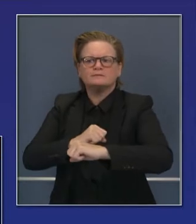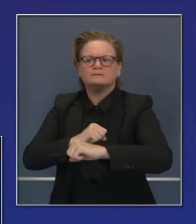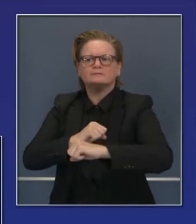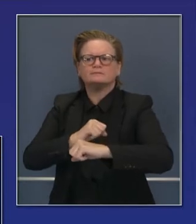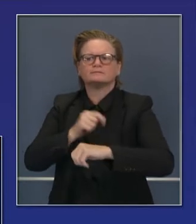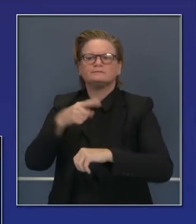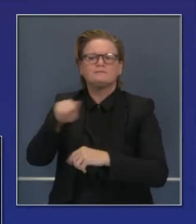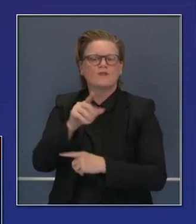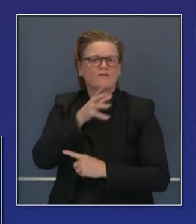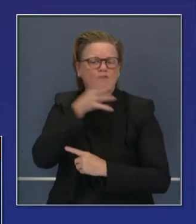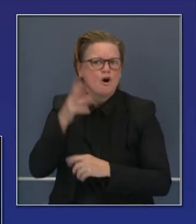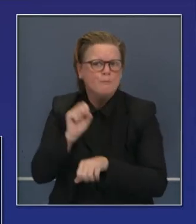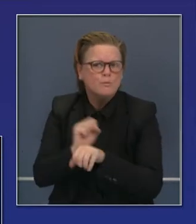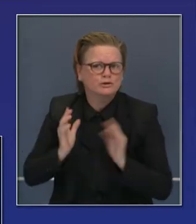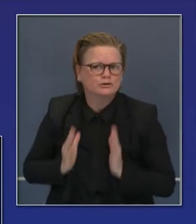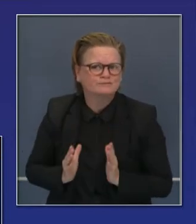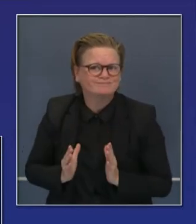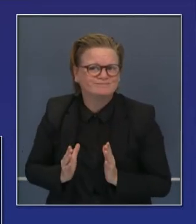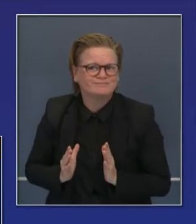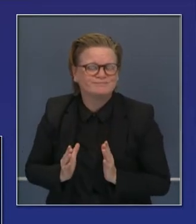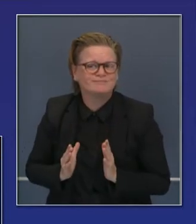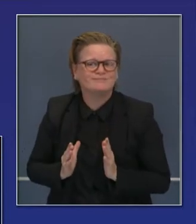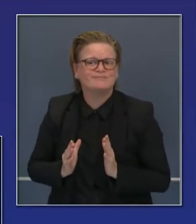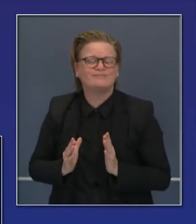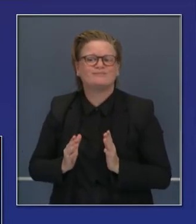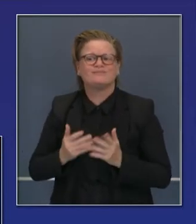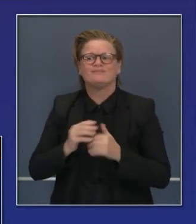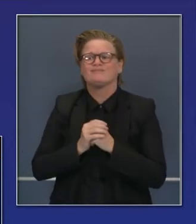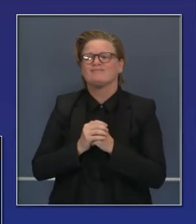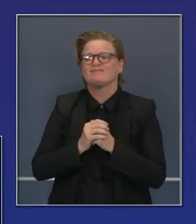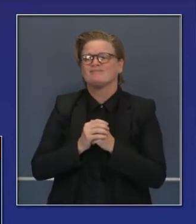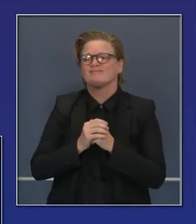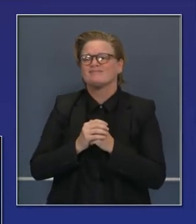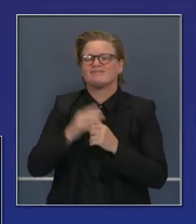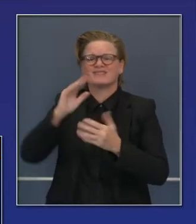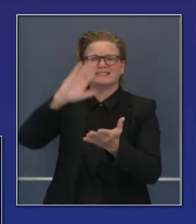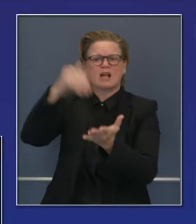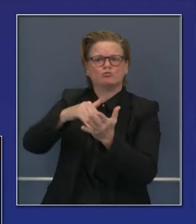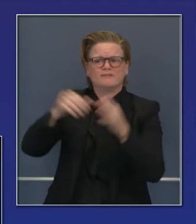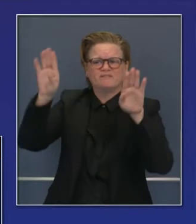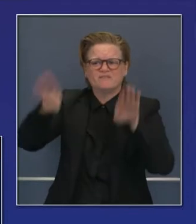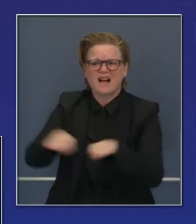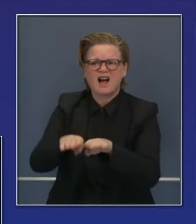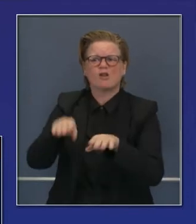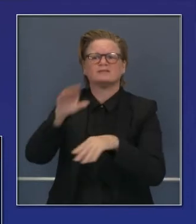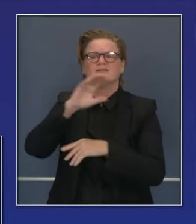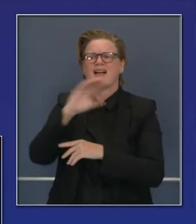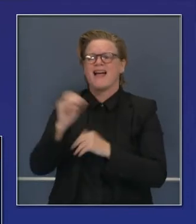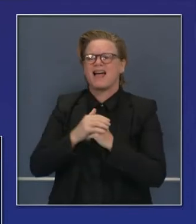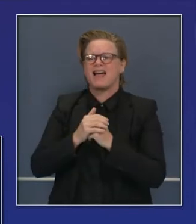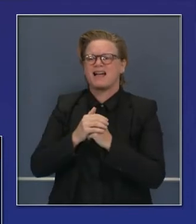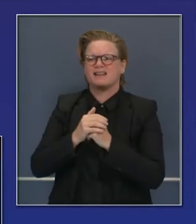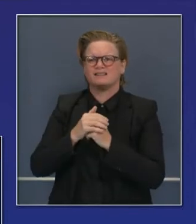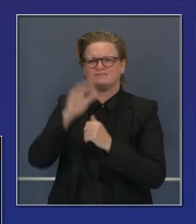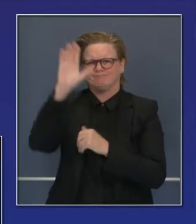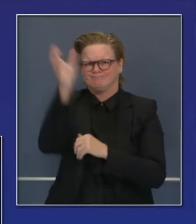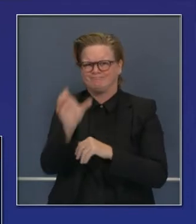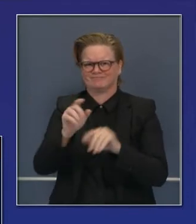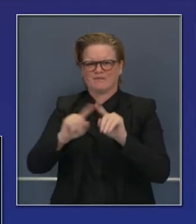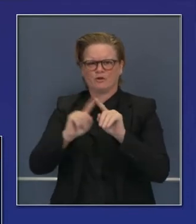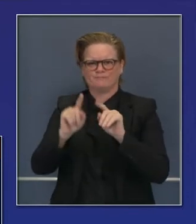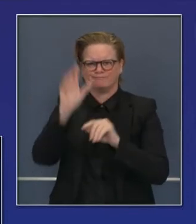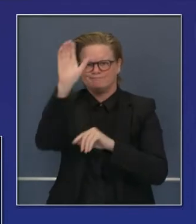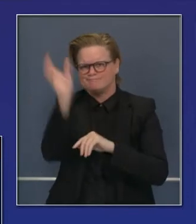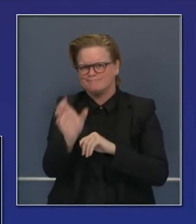agrícolas, hablando de trabajadores esenciales, no solo en la Valle Central, sino también en la zona litoral central del estado. Y